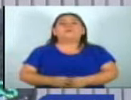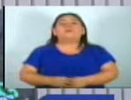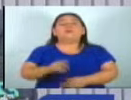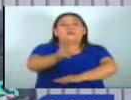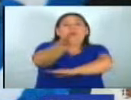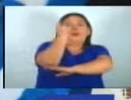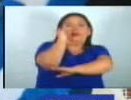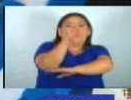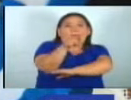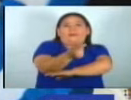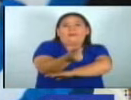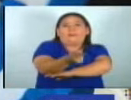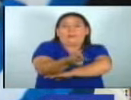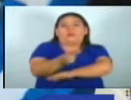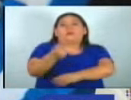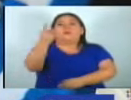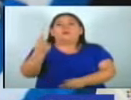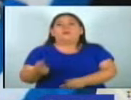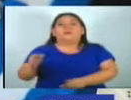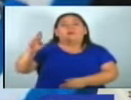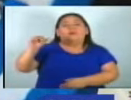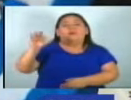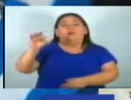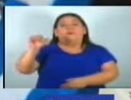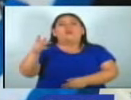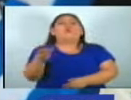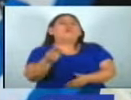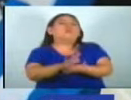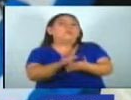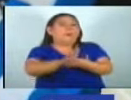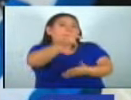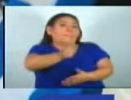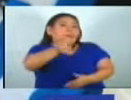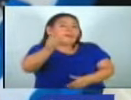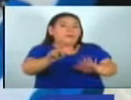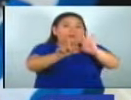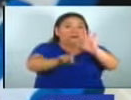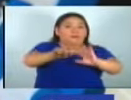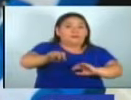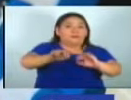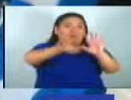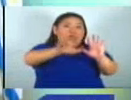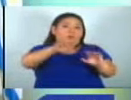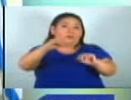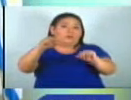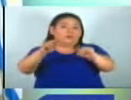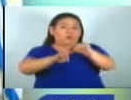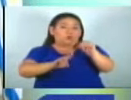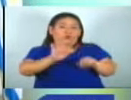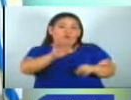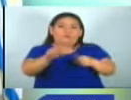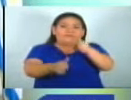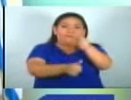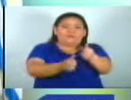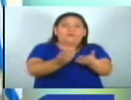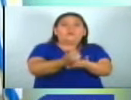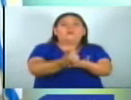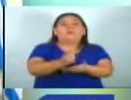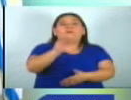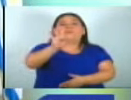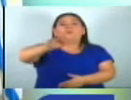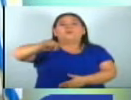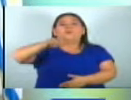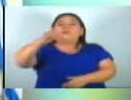Libertad Costa, el alcalde Rafael Ábalos tendrá un salario de 6 mil 800 dólares y el síndico 4 mil